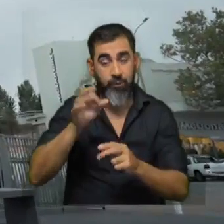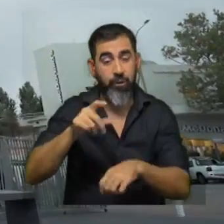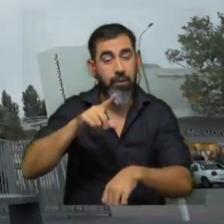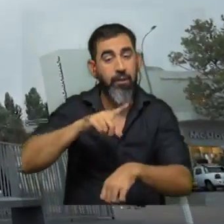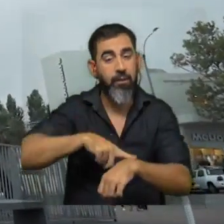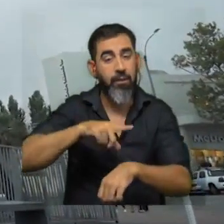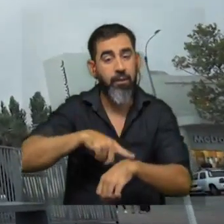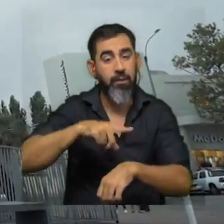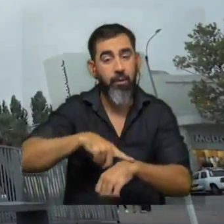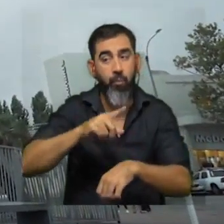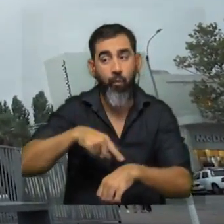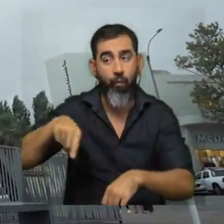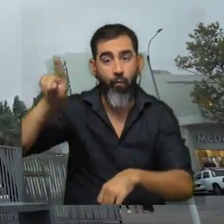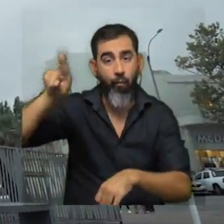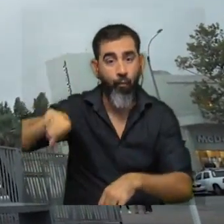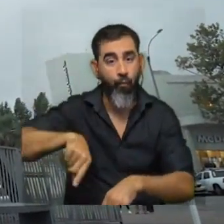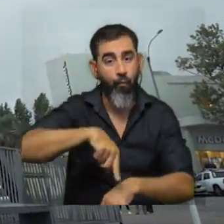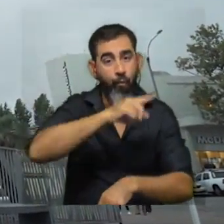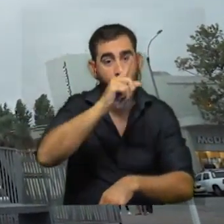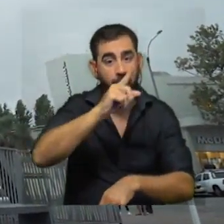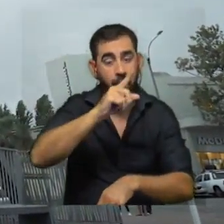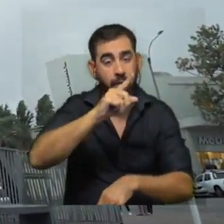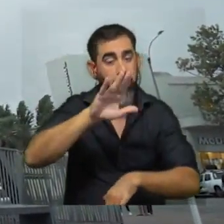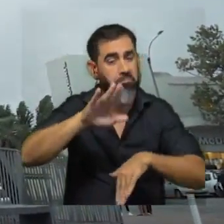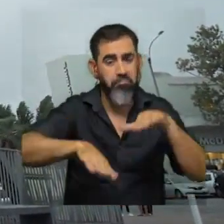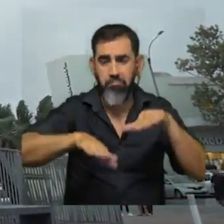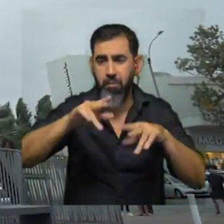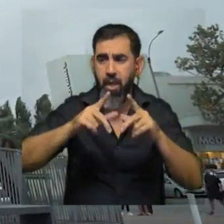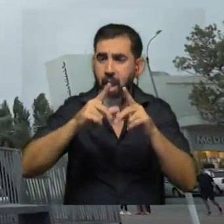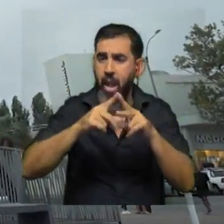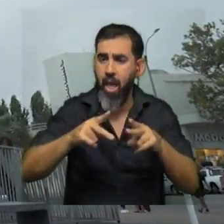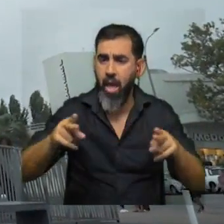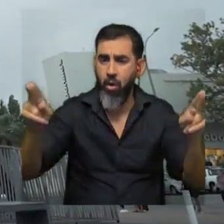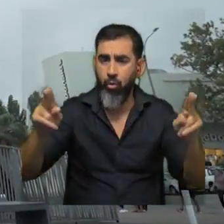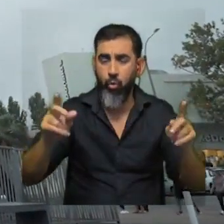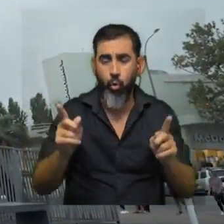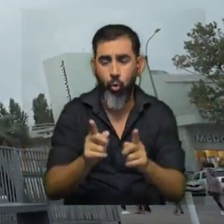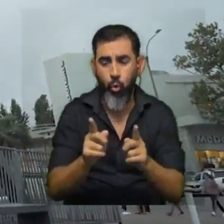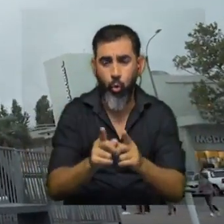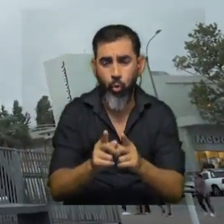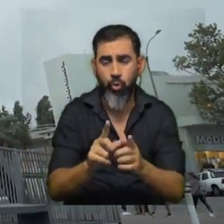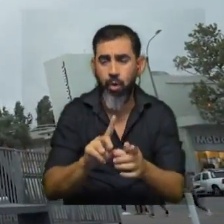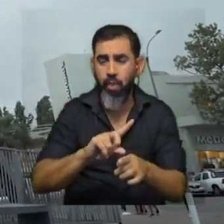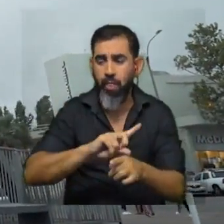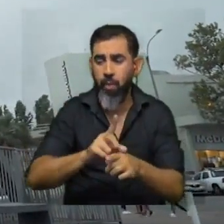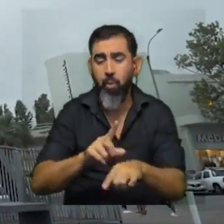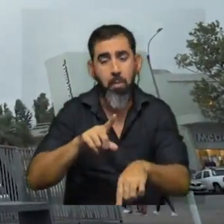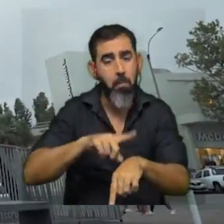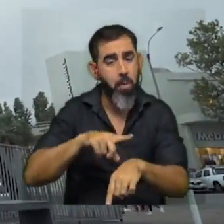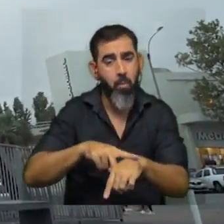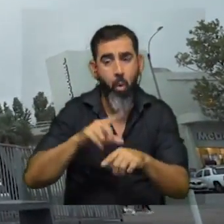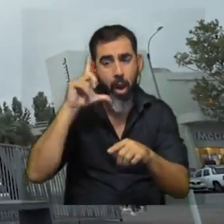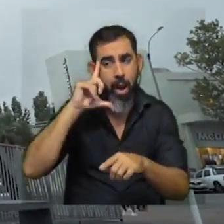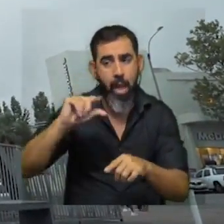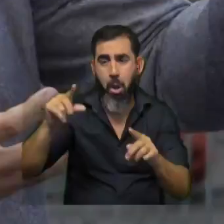que demora en hacer una ida y vuelta del barco pirata no depende de la amplitud cuando se está moviendo chiquito al principio demora al mismo tiempo que cuando está en